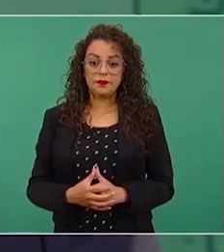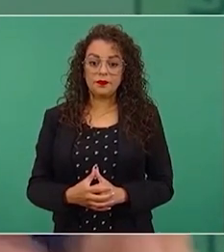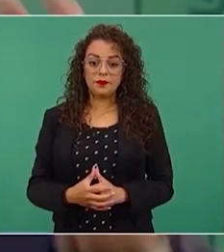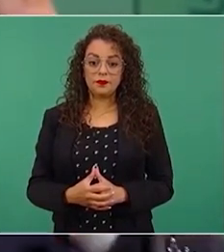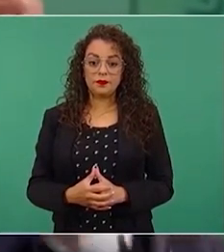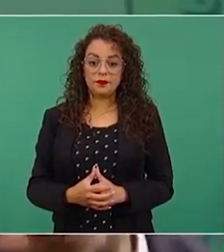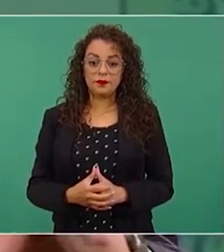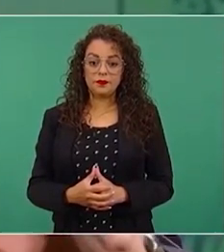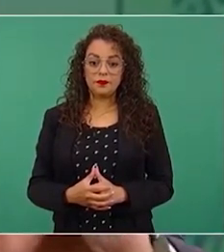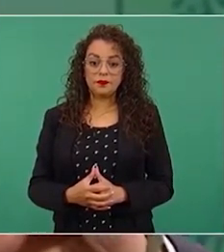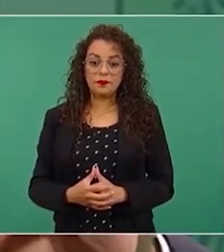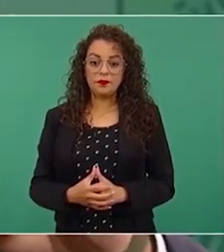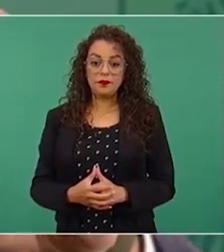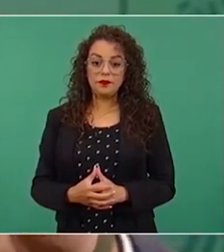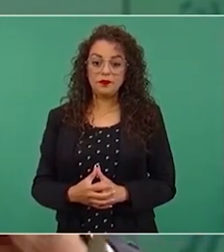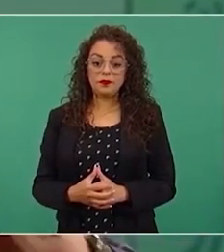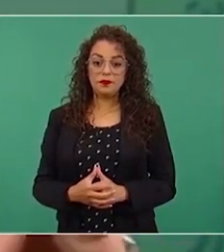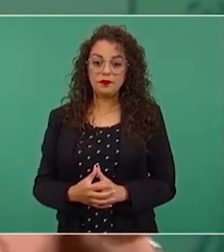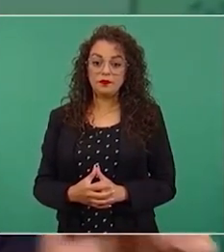Había un presidente,